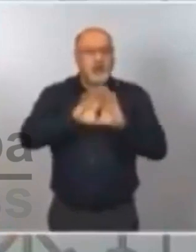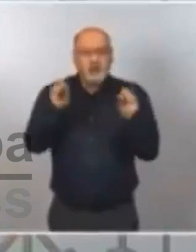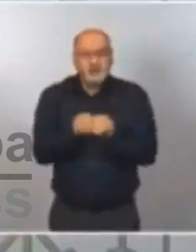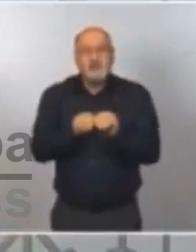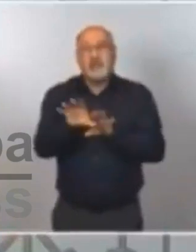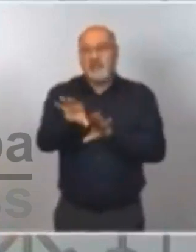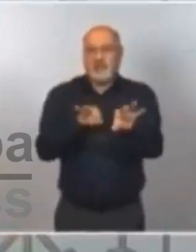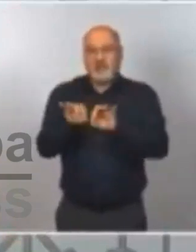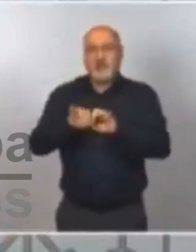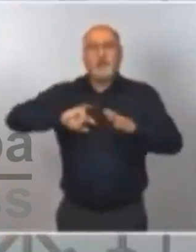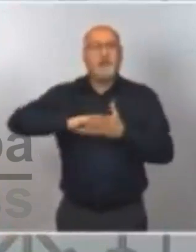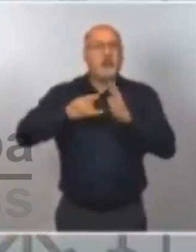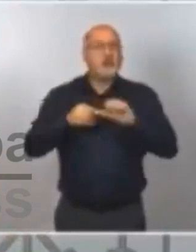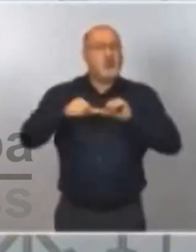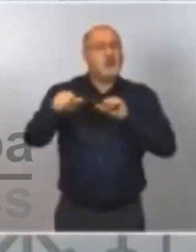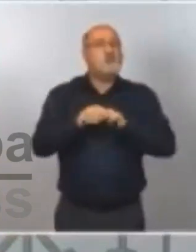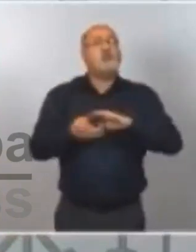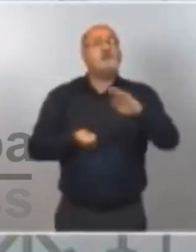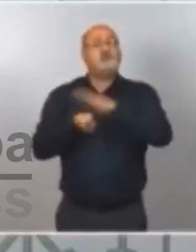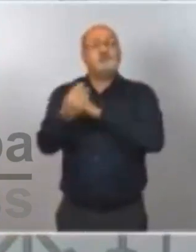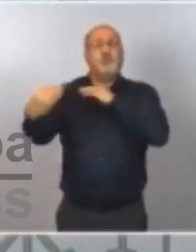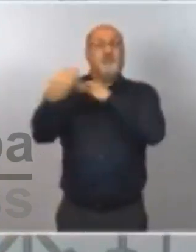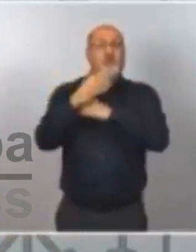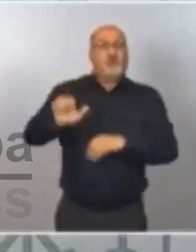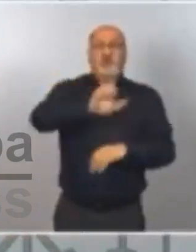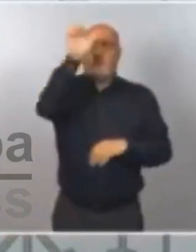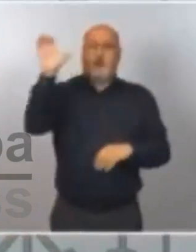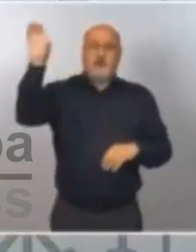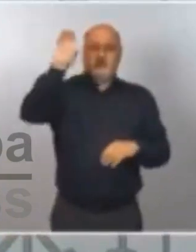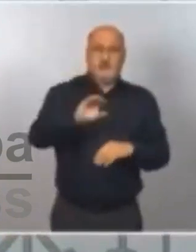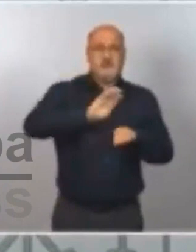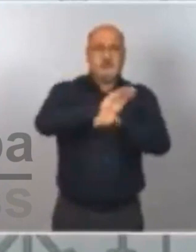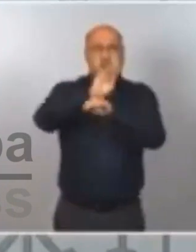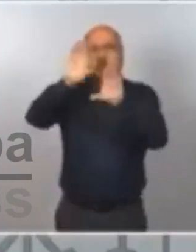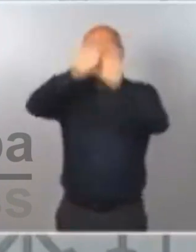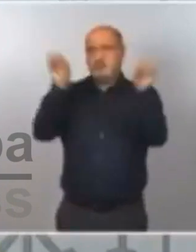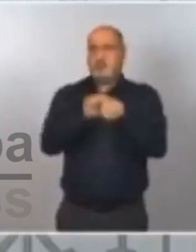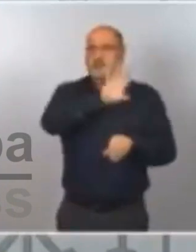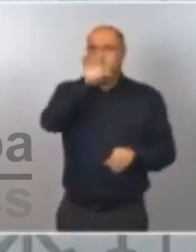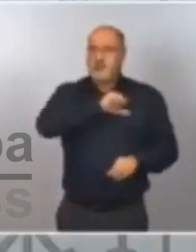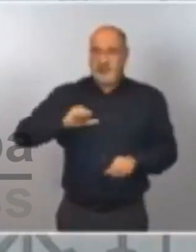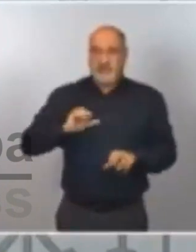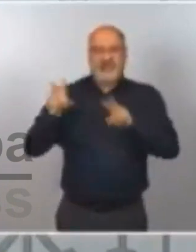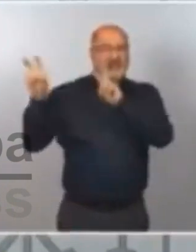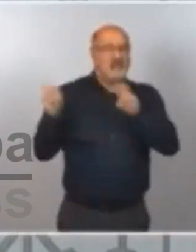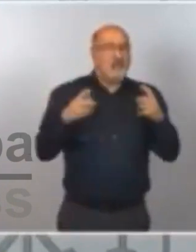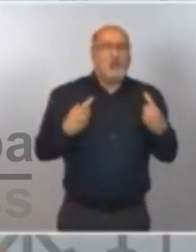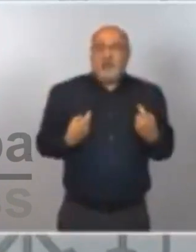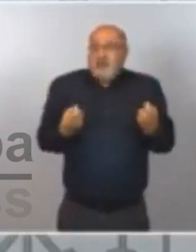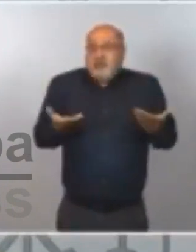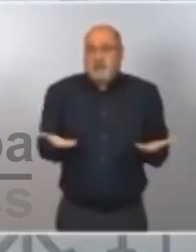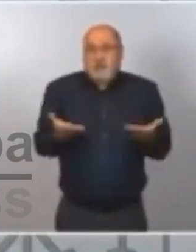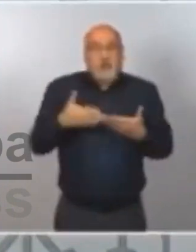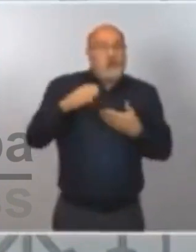proyectos para los fondos europeos, en definitiva, con elementos y con cuestiones que son muy necesarias para que, posteriormente, los